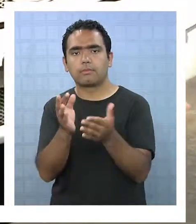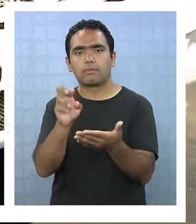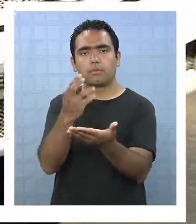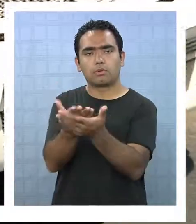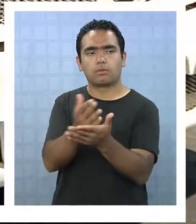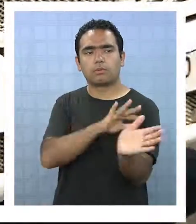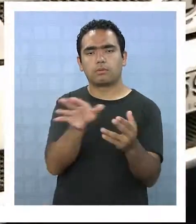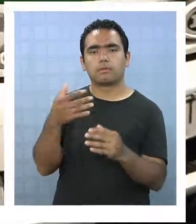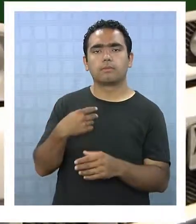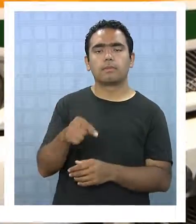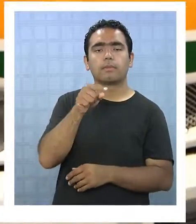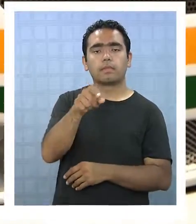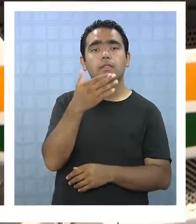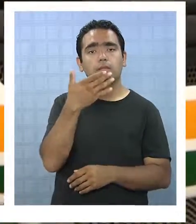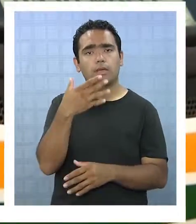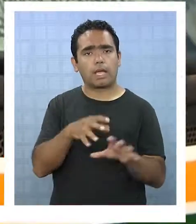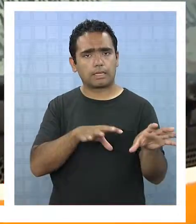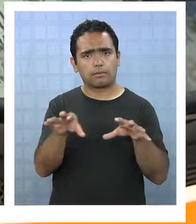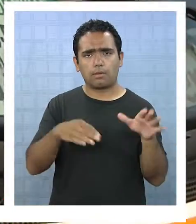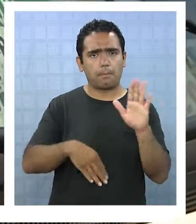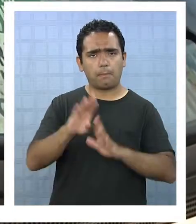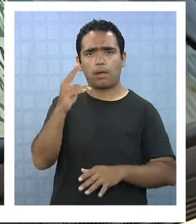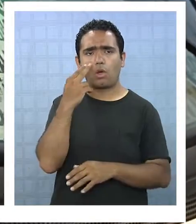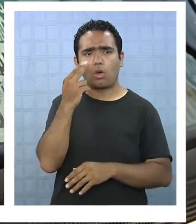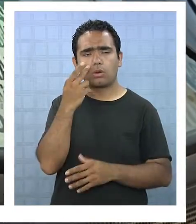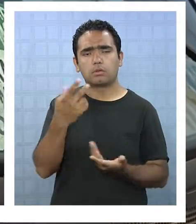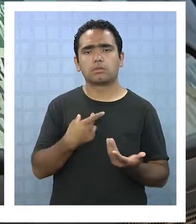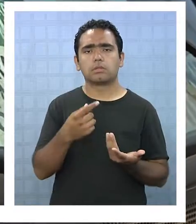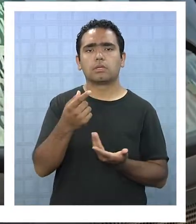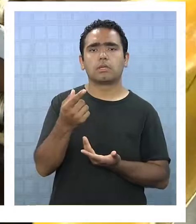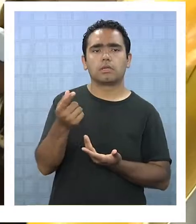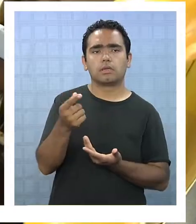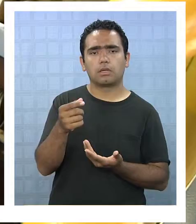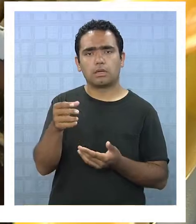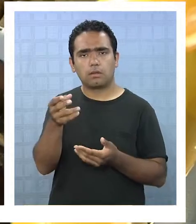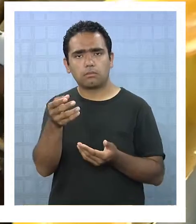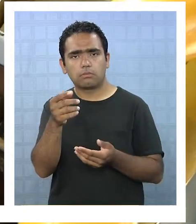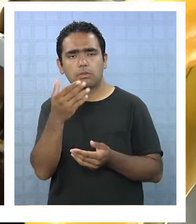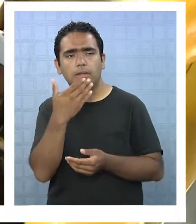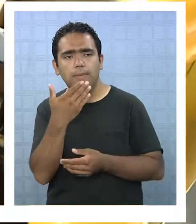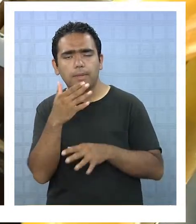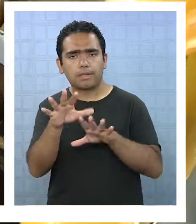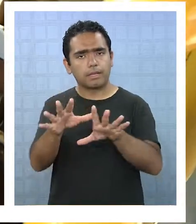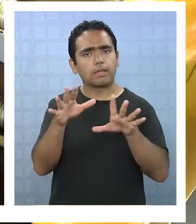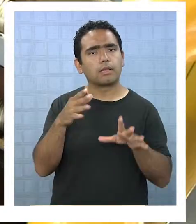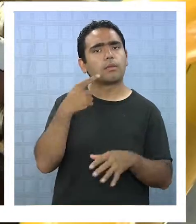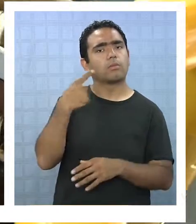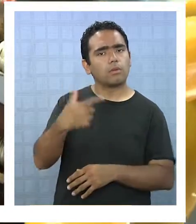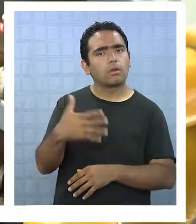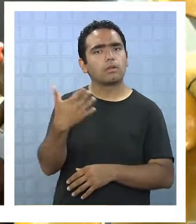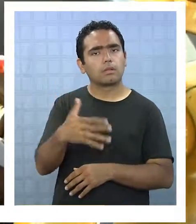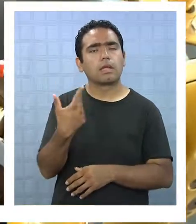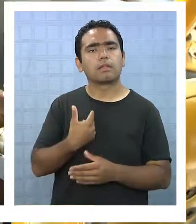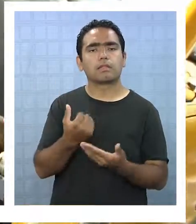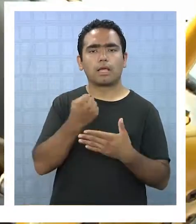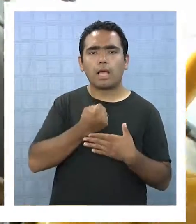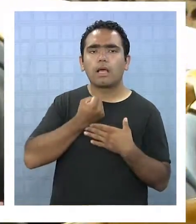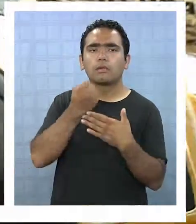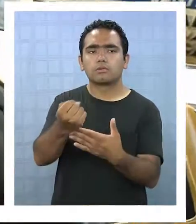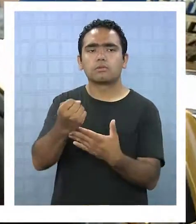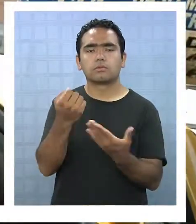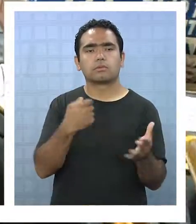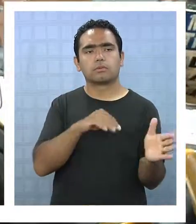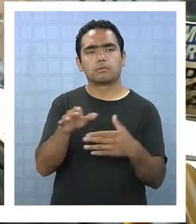señaló que una de las actividades más conocidas es la recaudación. Sin embargo destaca también la entrega de beneficios. Entregar